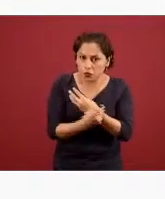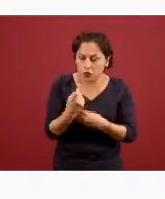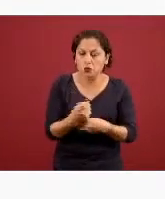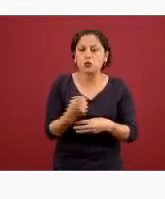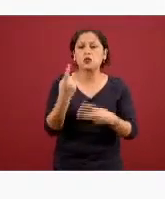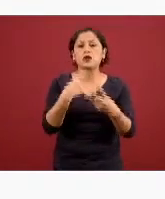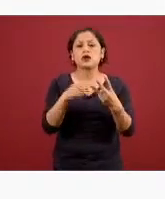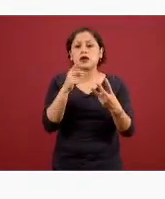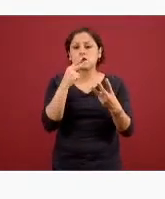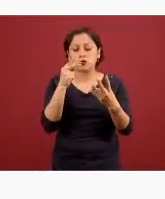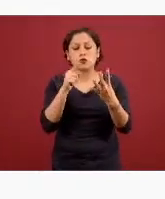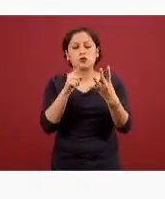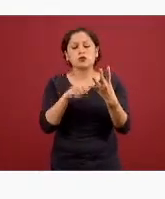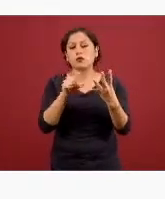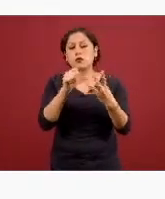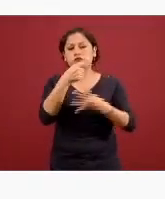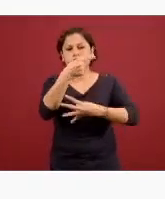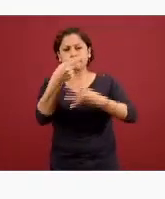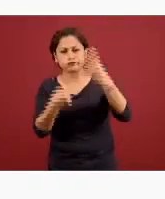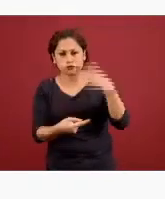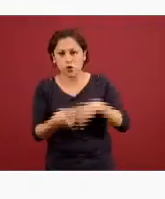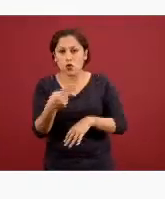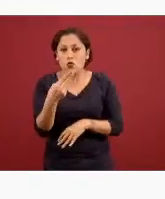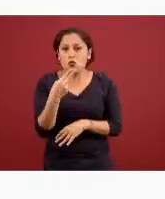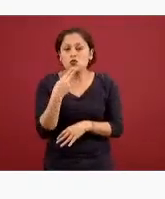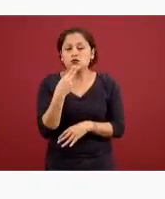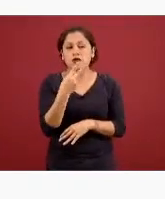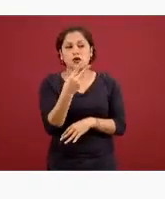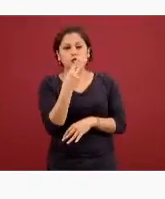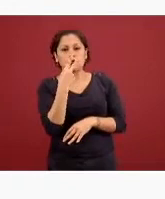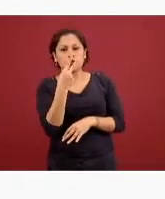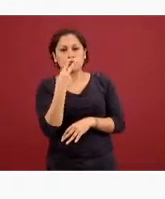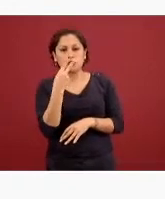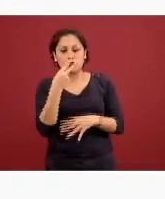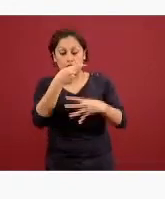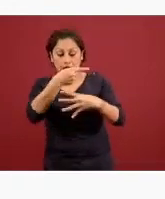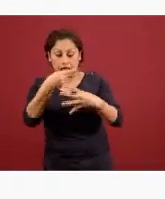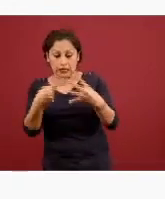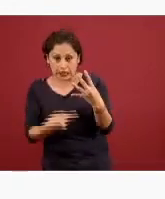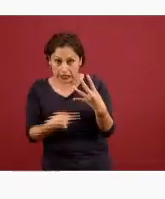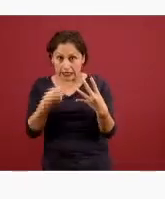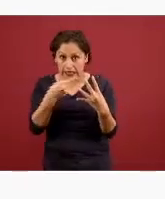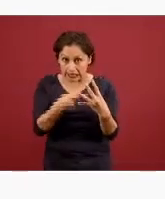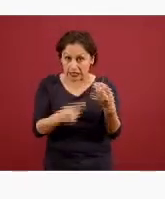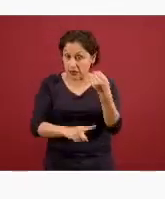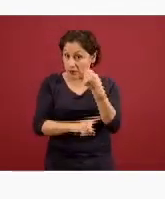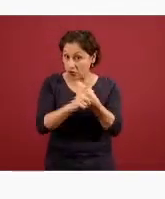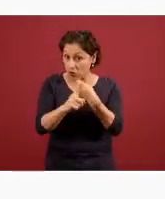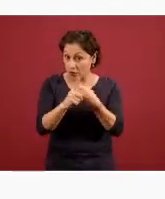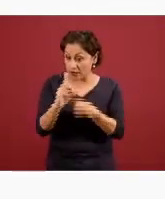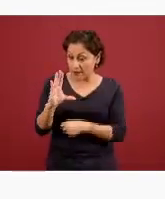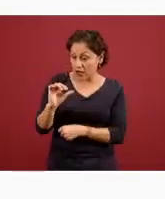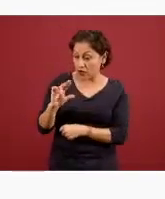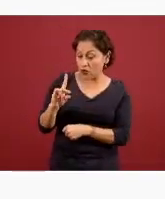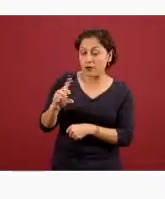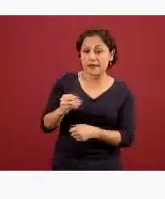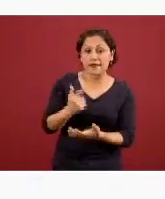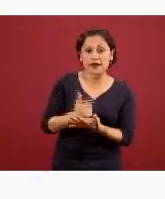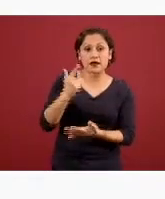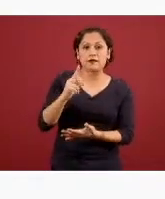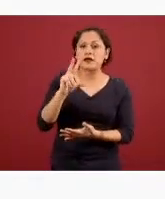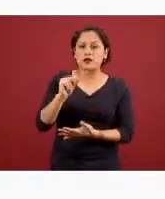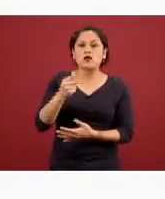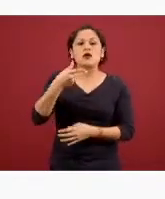contemplemos que estas conductas si bien no son responsables causalmente del problema si son factores de riesgo